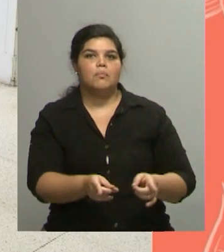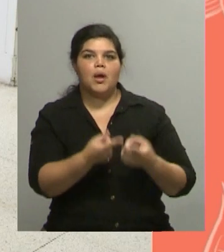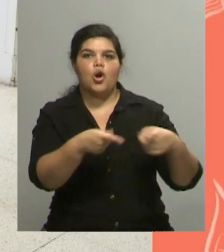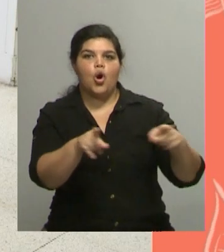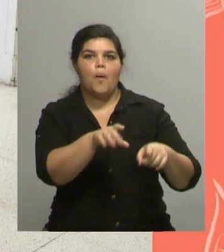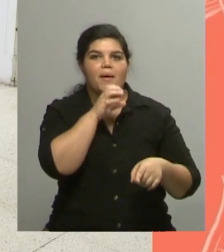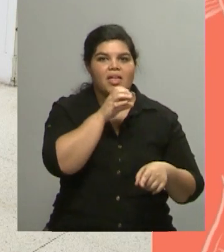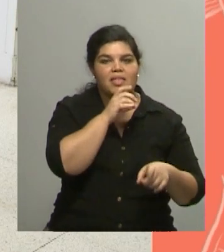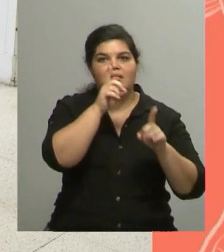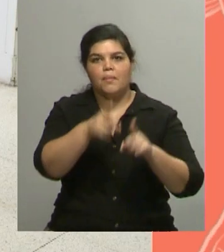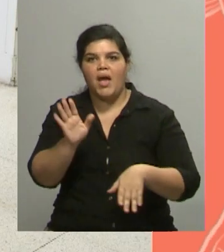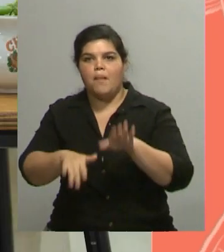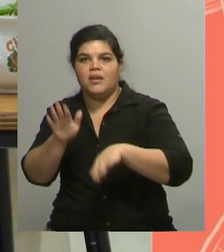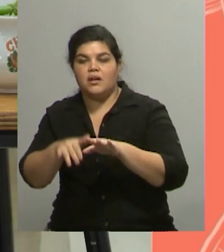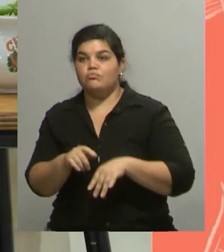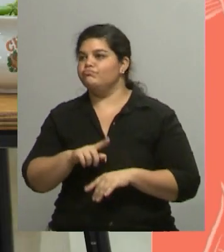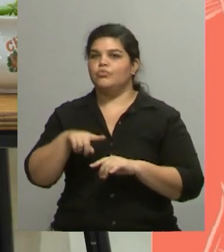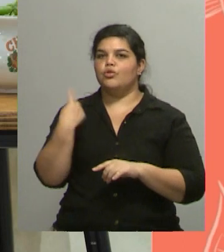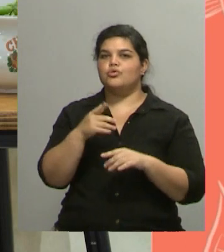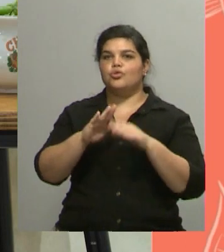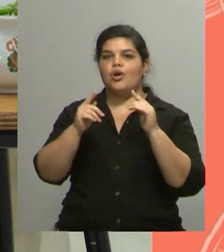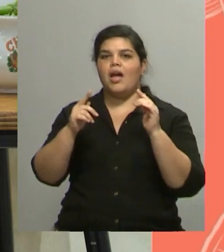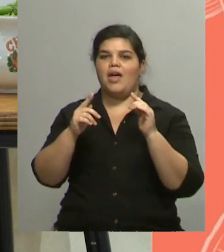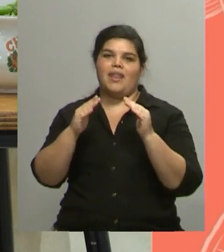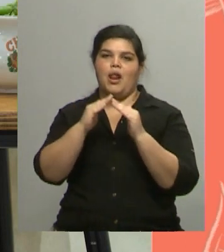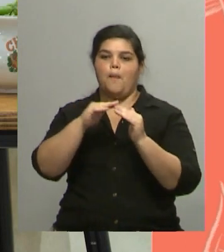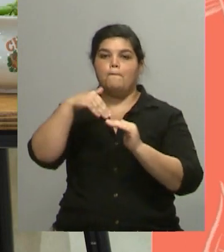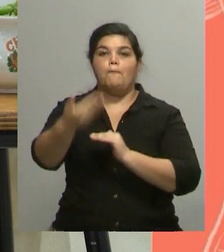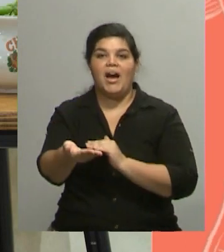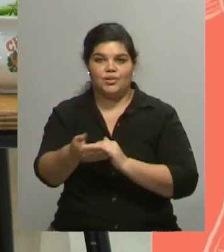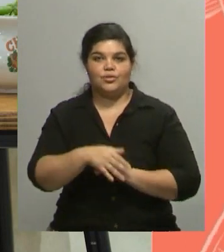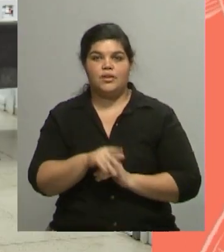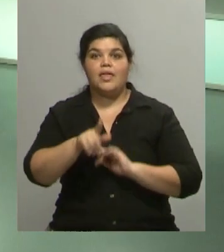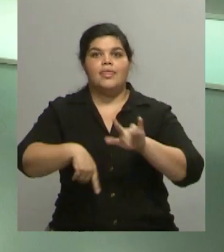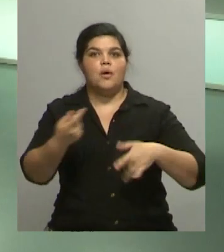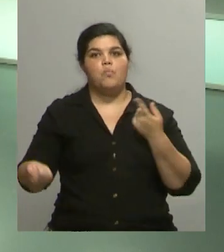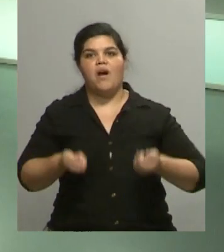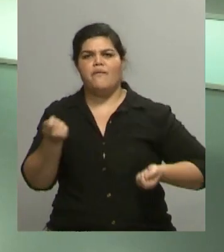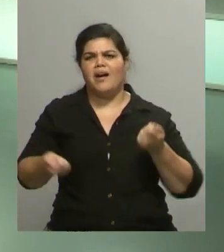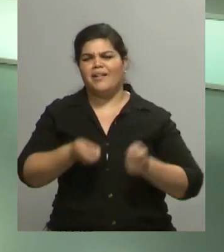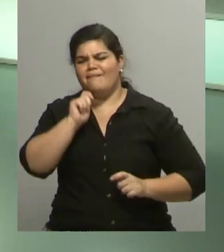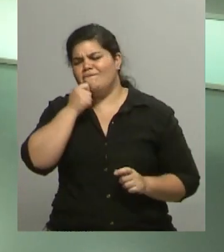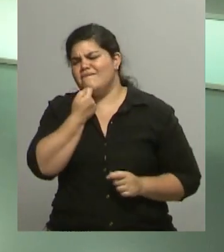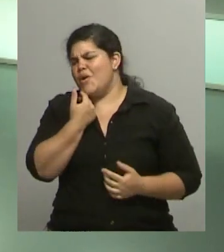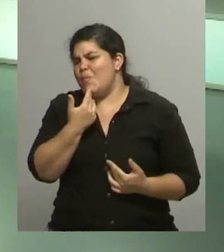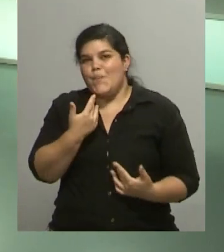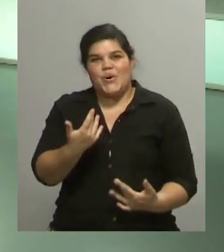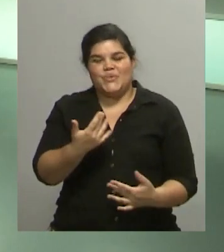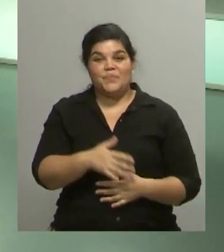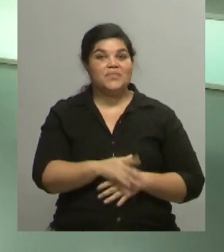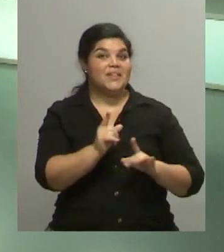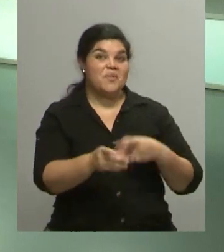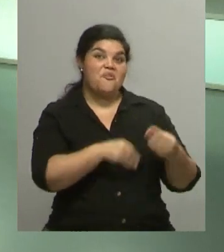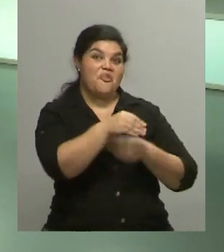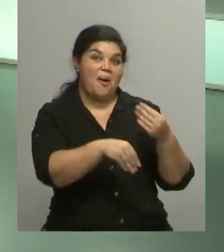Nosotros lo hicimos en el patio de Aulas. Muy bien, Que fue verdaderamente hermoso porque terminó con un bailongo hermoso. De Zapateo con familiares. Muy muy bueno.